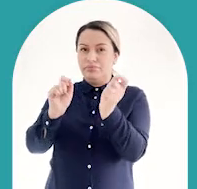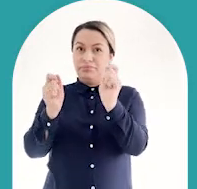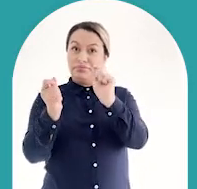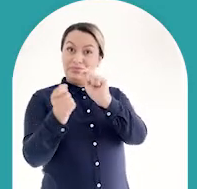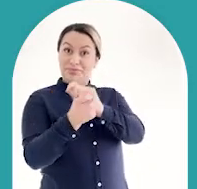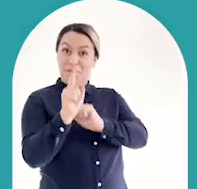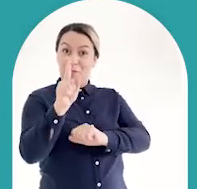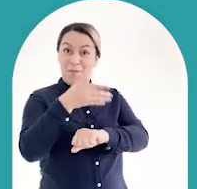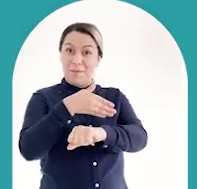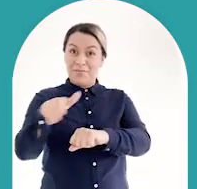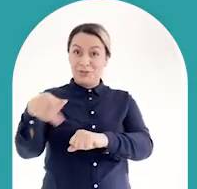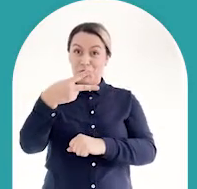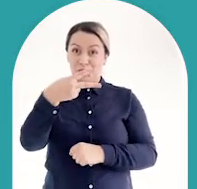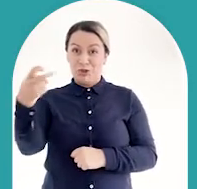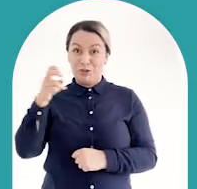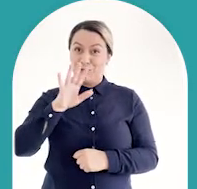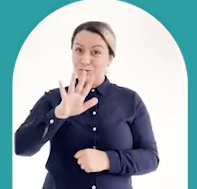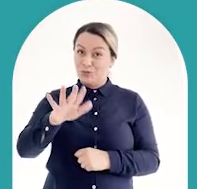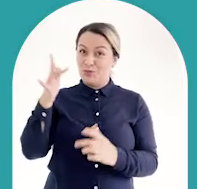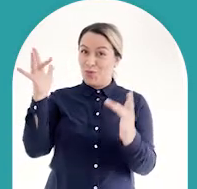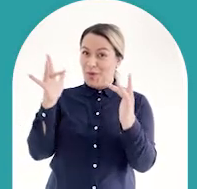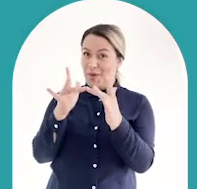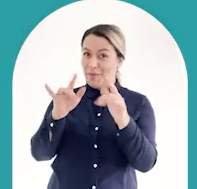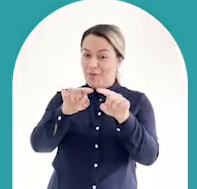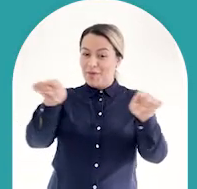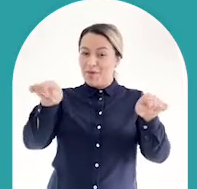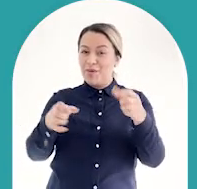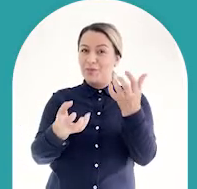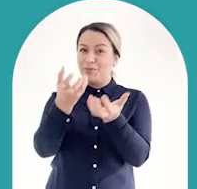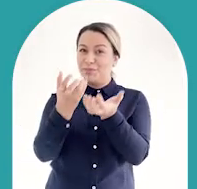millón doscientos que necesita para enchapar su cocina.